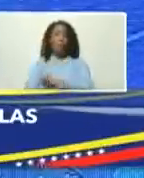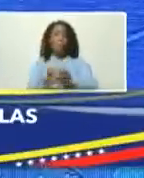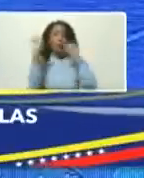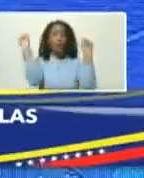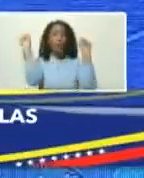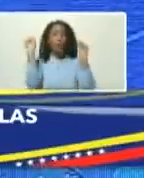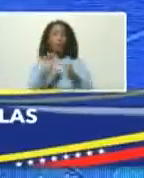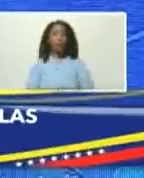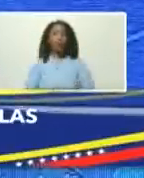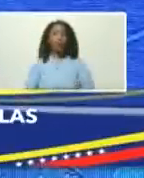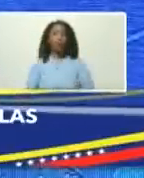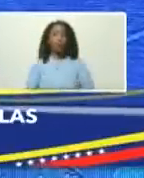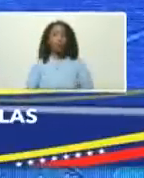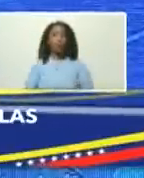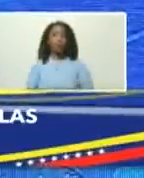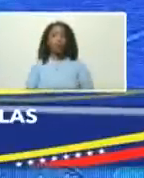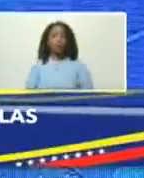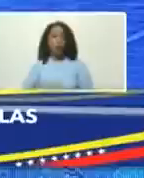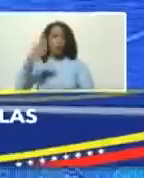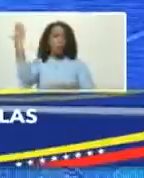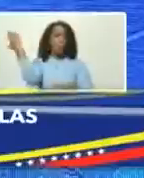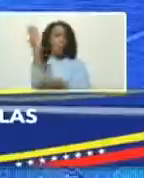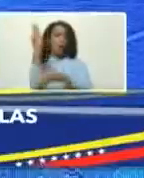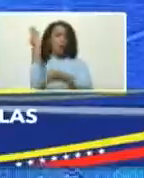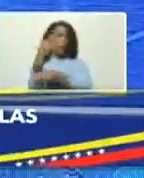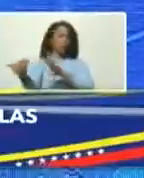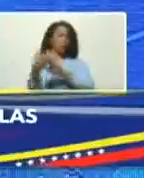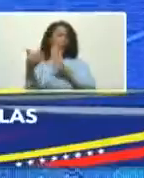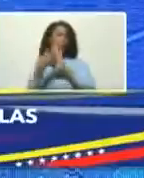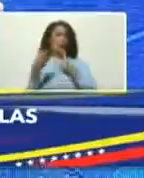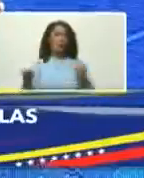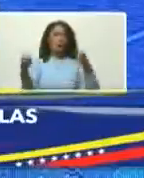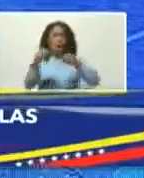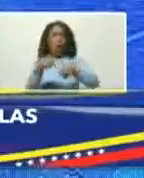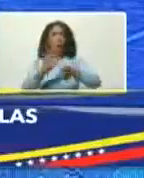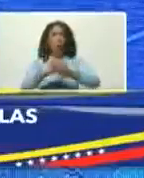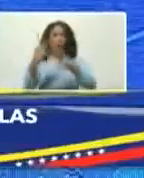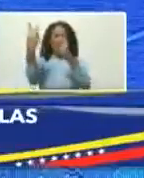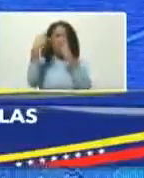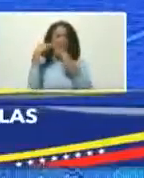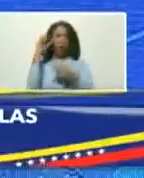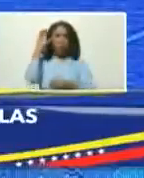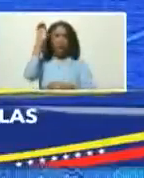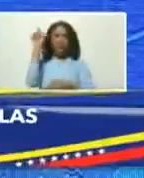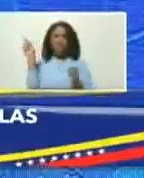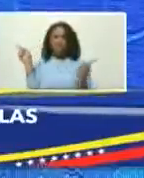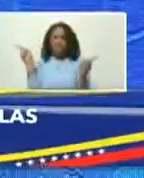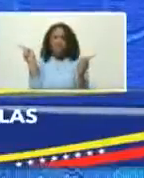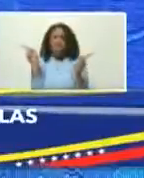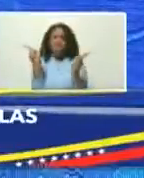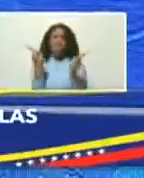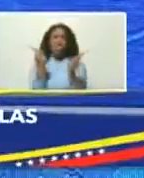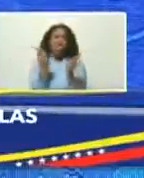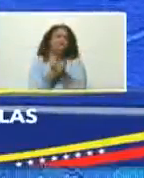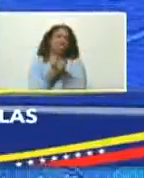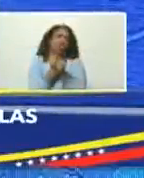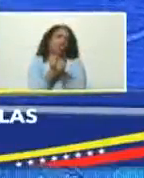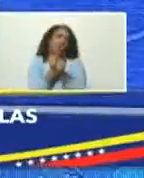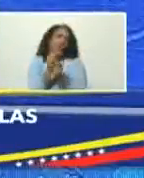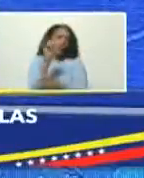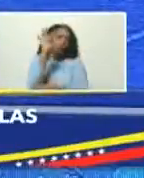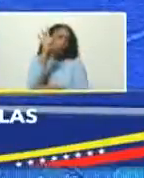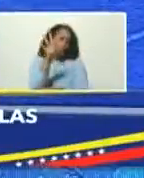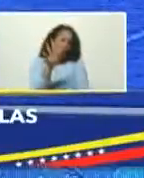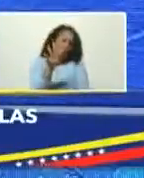de las sanciones porque nos veían porque como un país chiquitico y que con cuatro